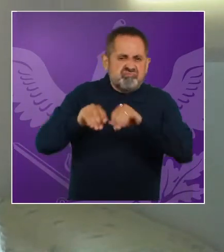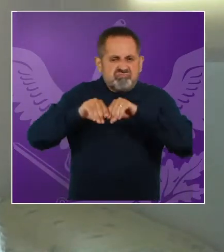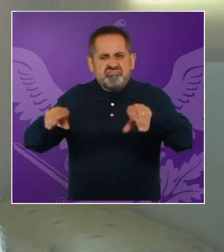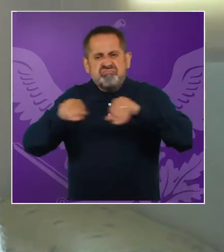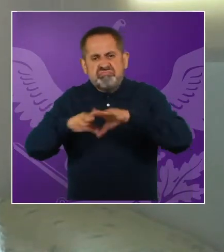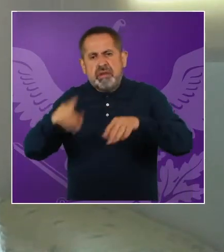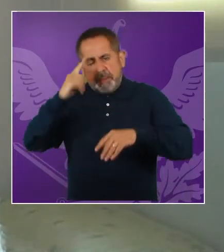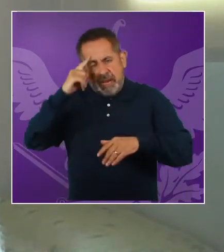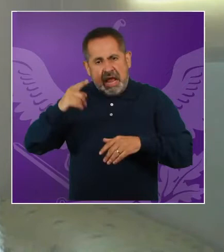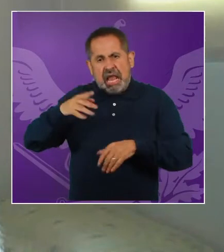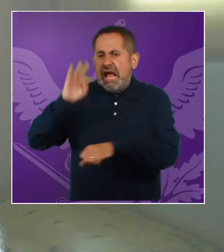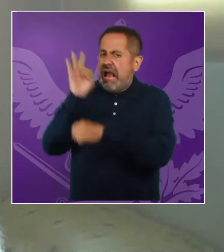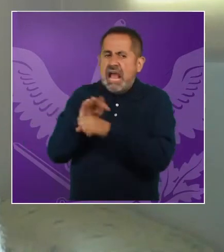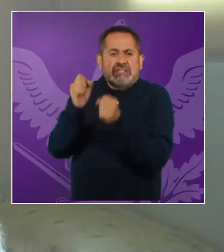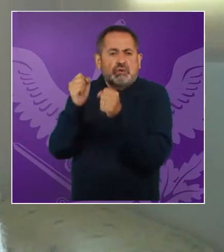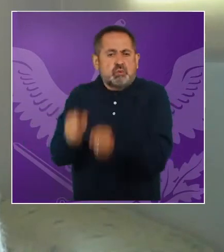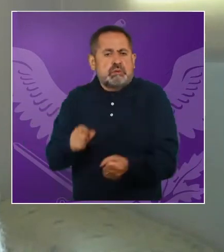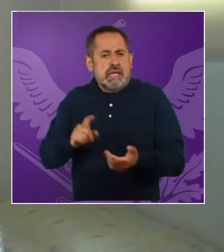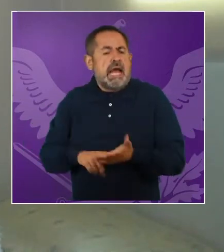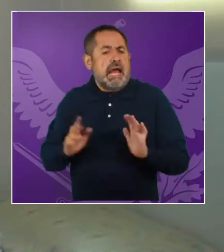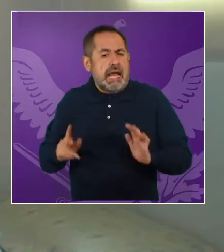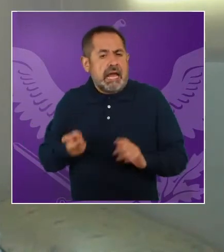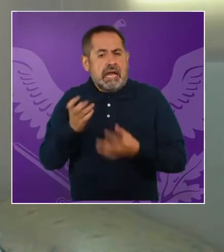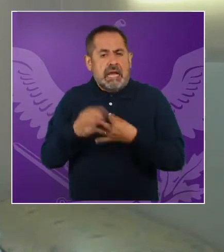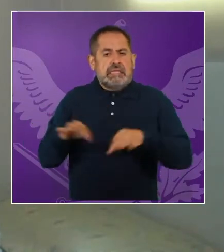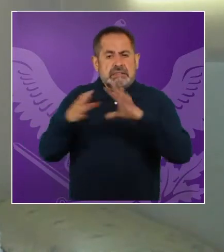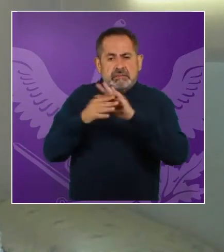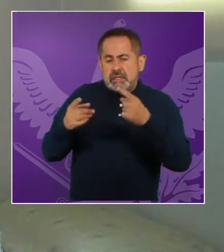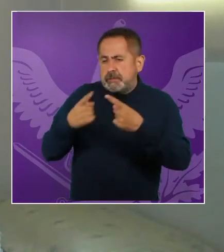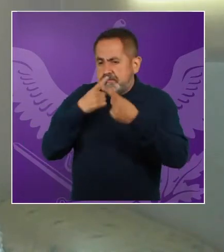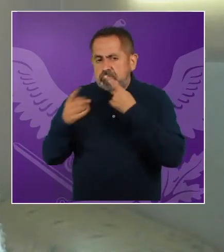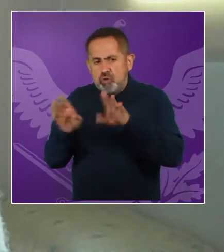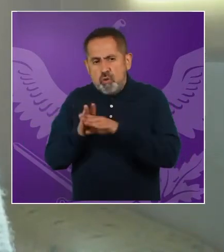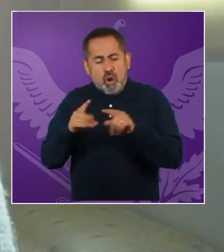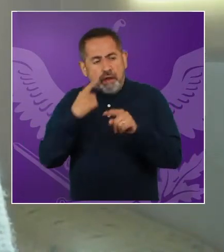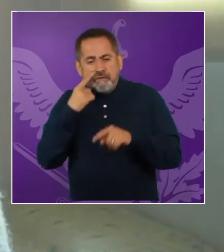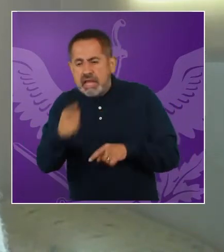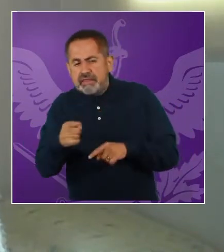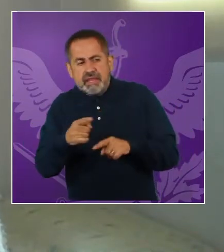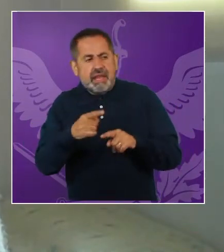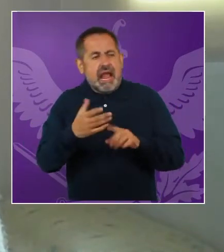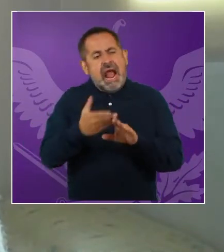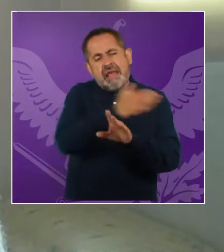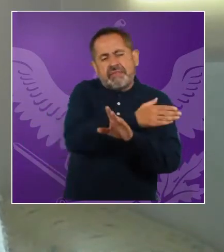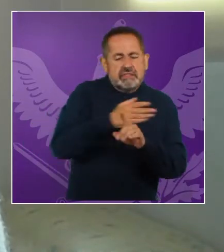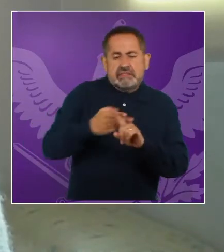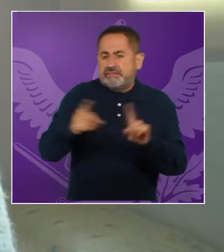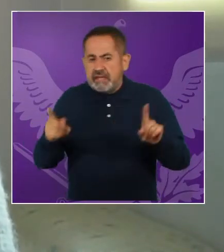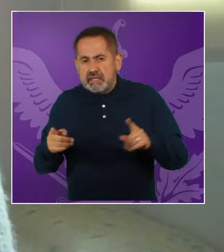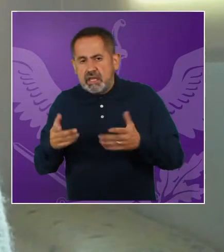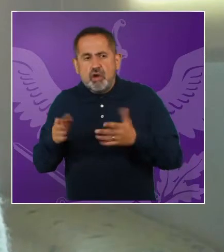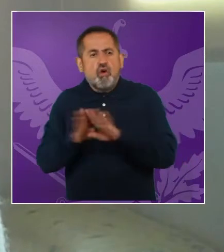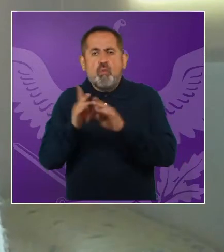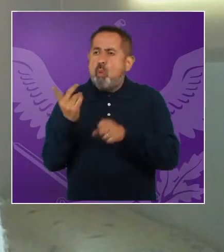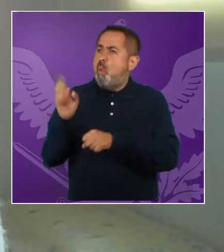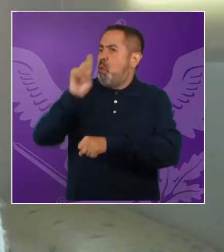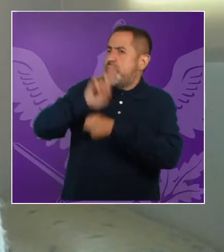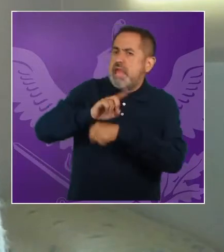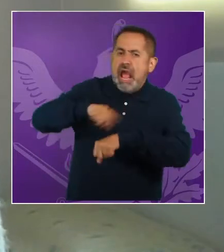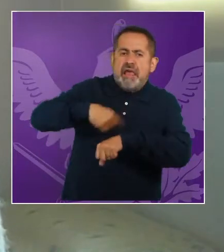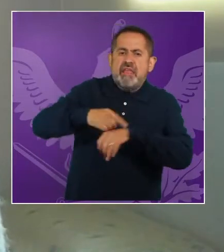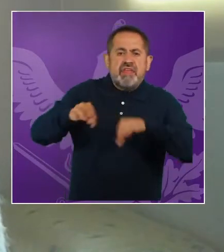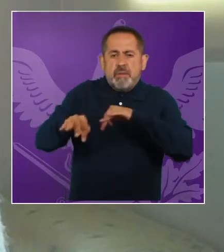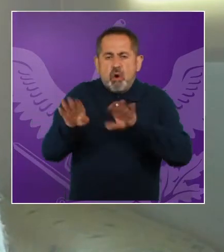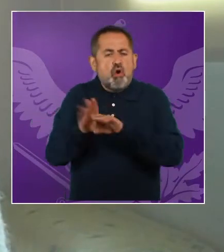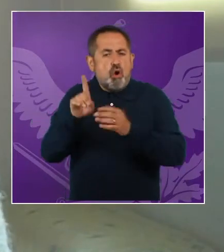que buscaban garantizar, pero también contemplar la, lo distinto, ¿no?, de esto que decimos de cómo se organiza la jornada